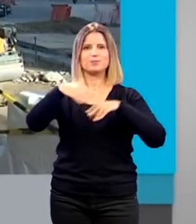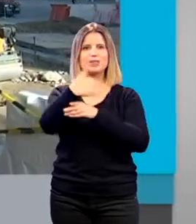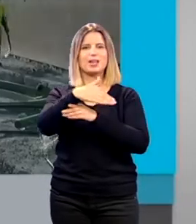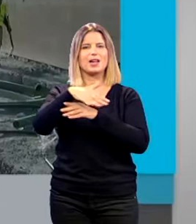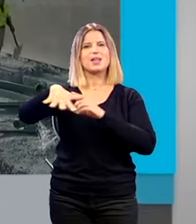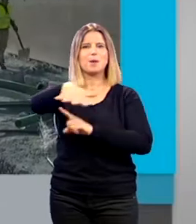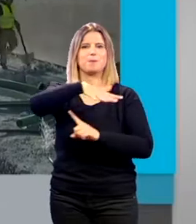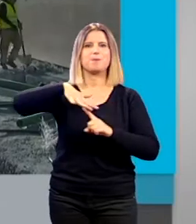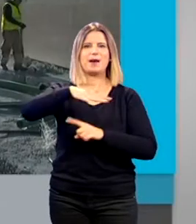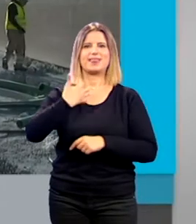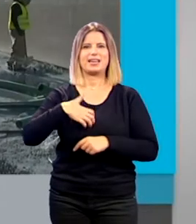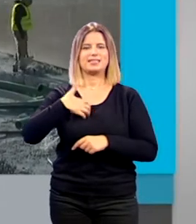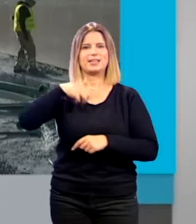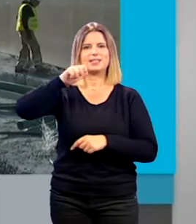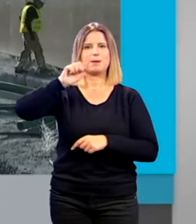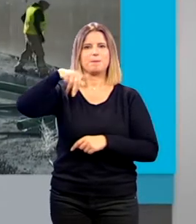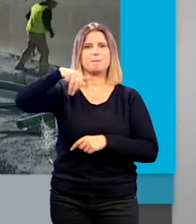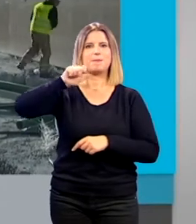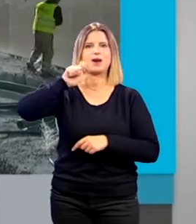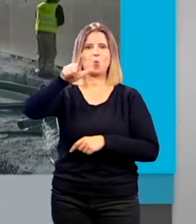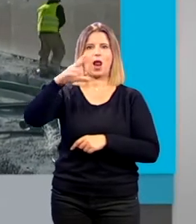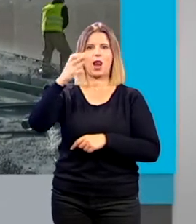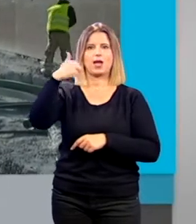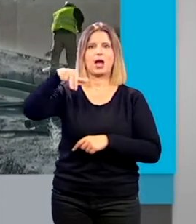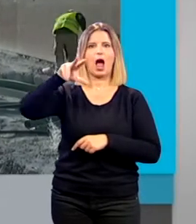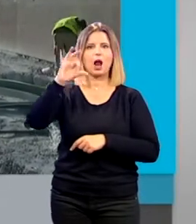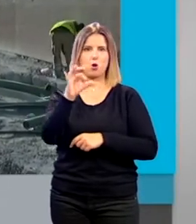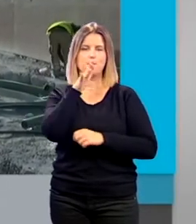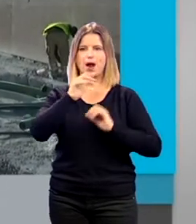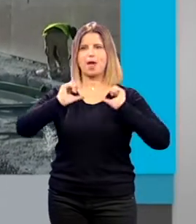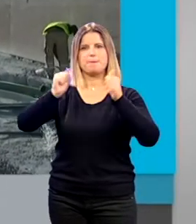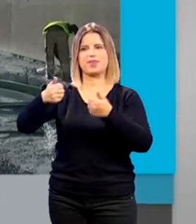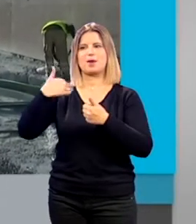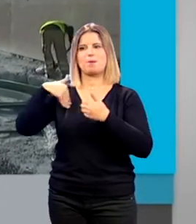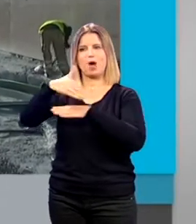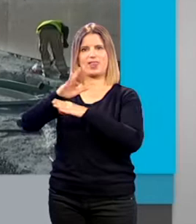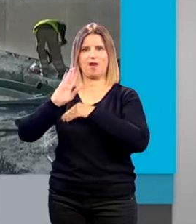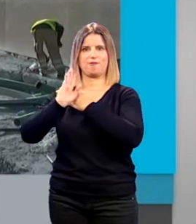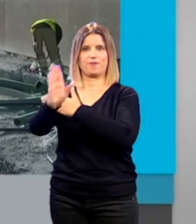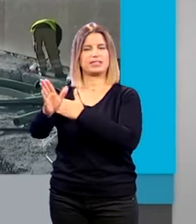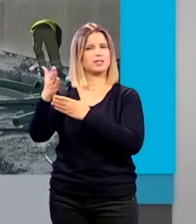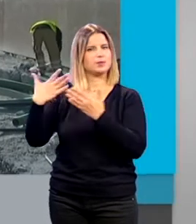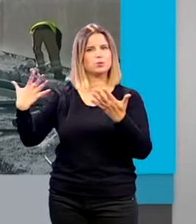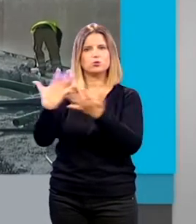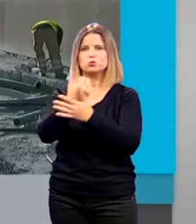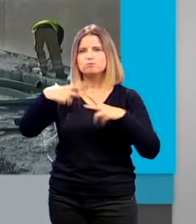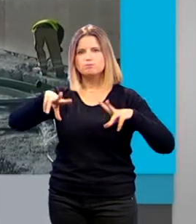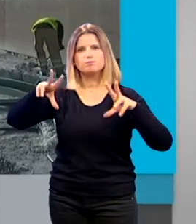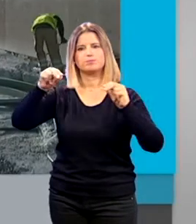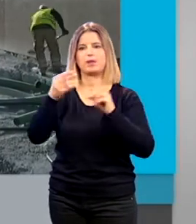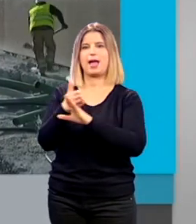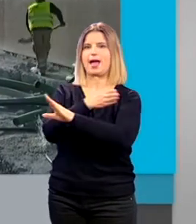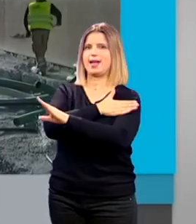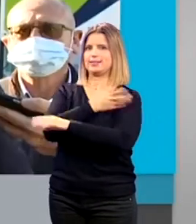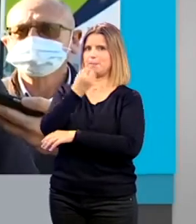de la plaza la guitarista Manuel Cano para que puedan dar comienzo las de la acera de enfrente y concluir así toda la actuación prevista para antes